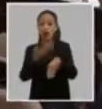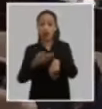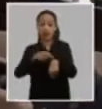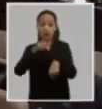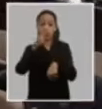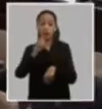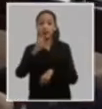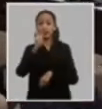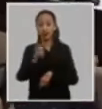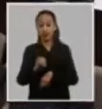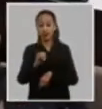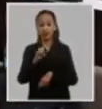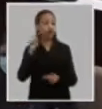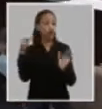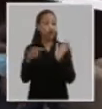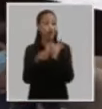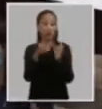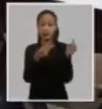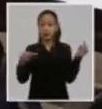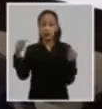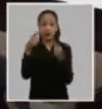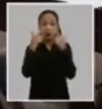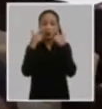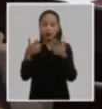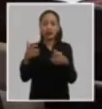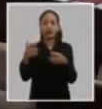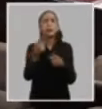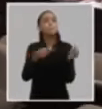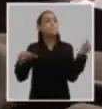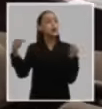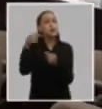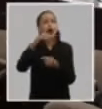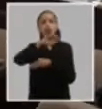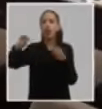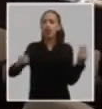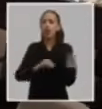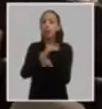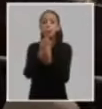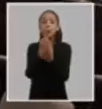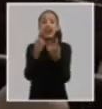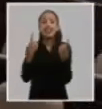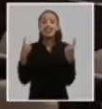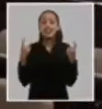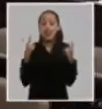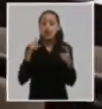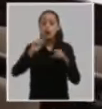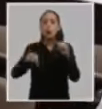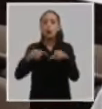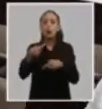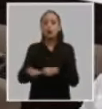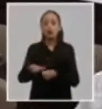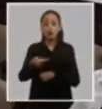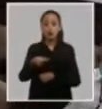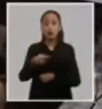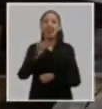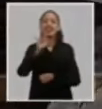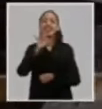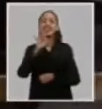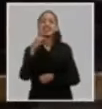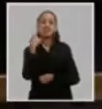importancia para las proyecciones principales acciones y transformaciones necesarias para el próximo quinquenio